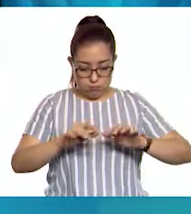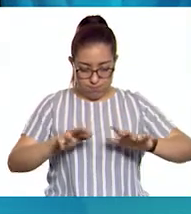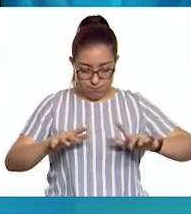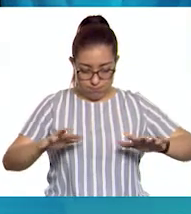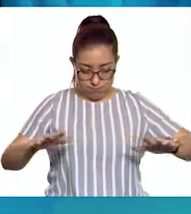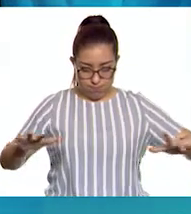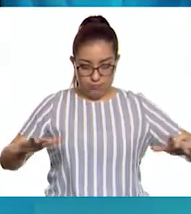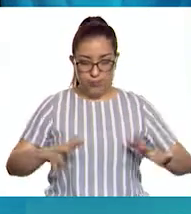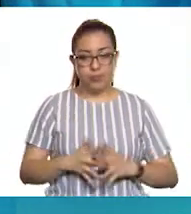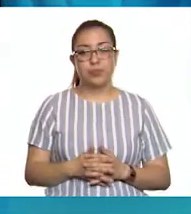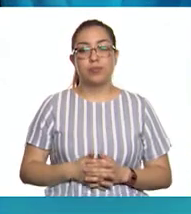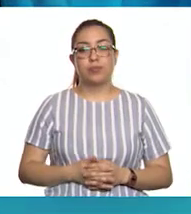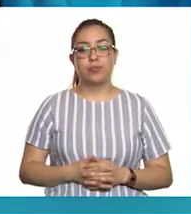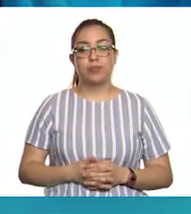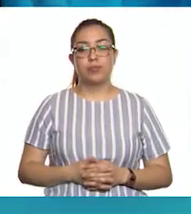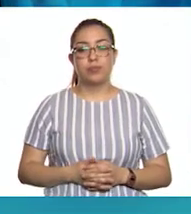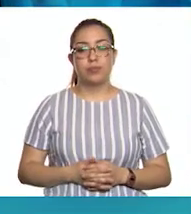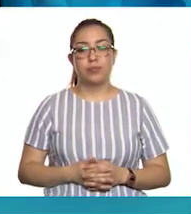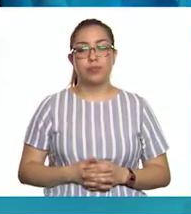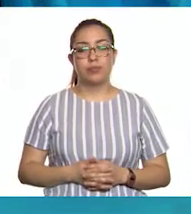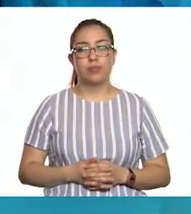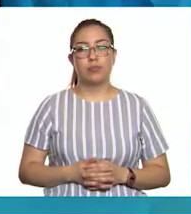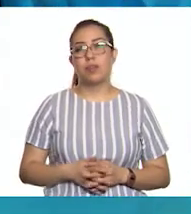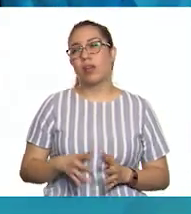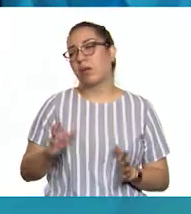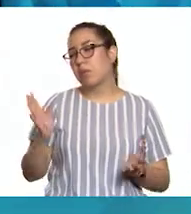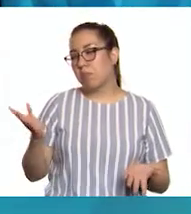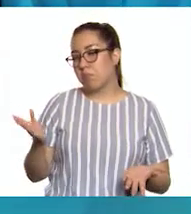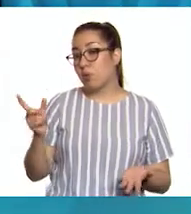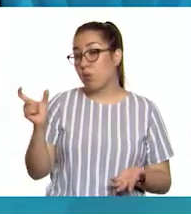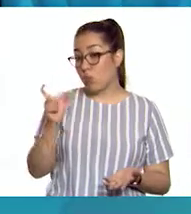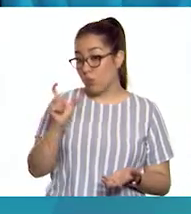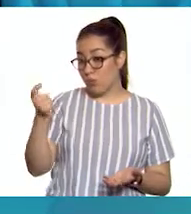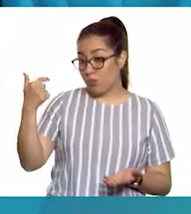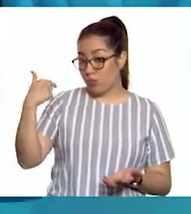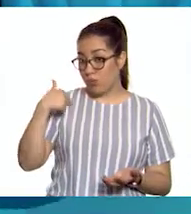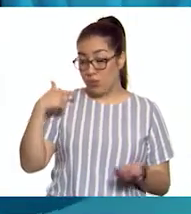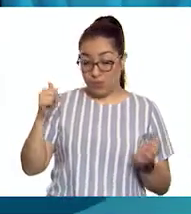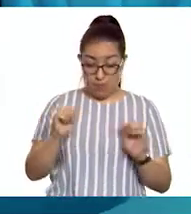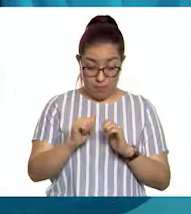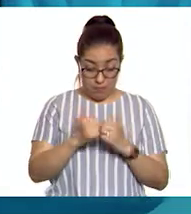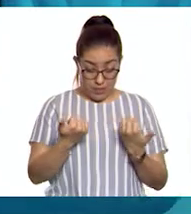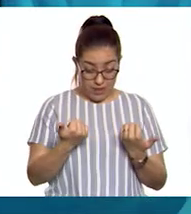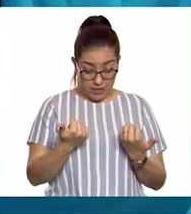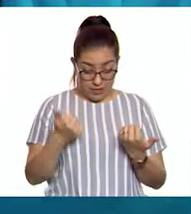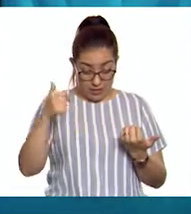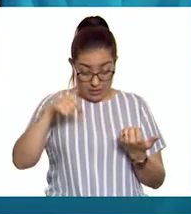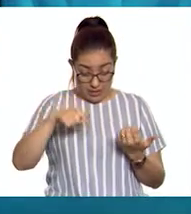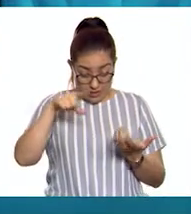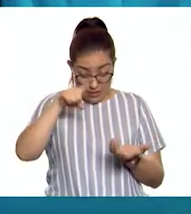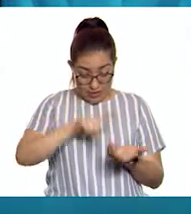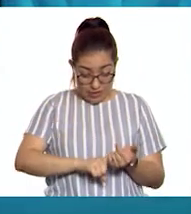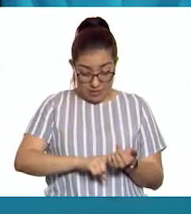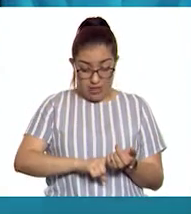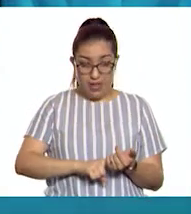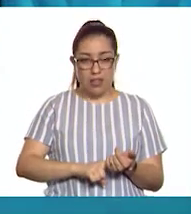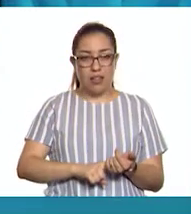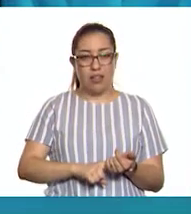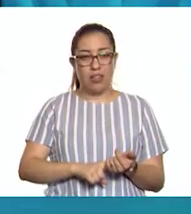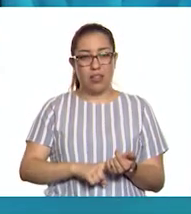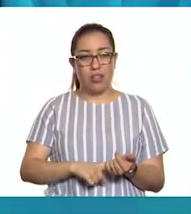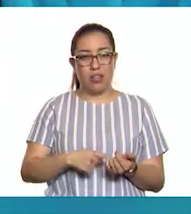Entonces, cuando tomé un pan con moho y lo abrí por la mitad, o sea, fui